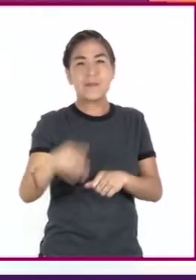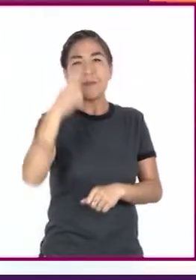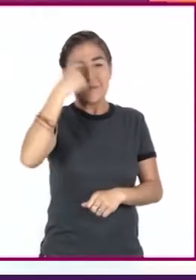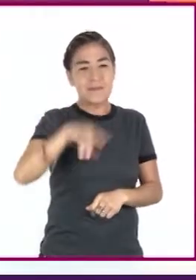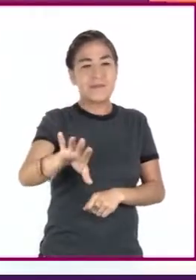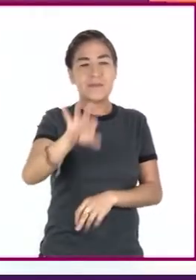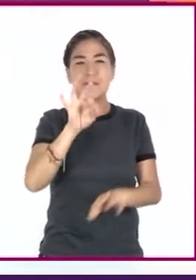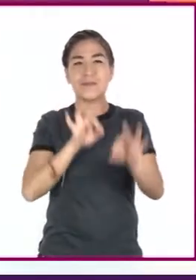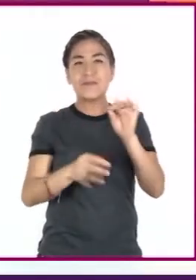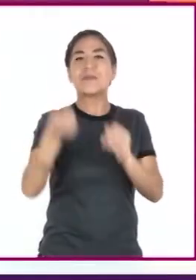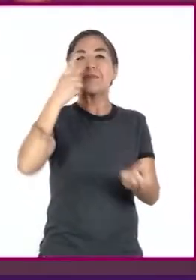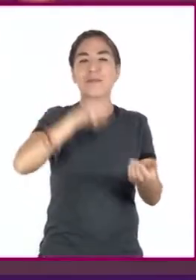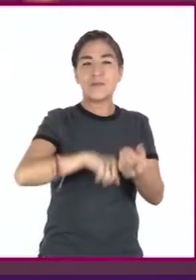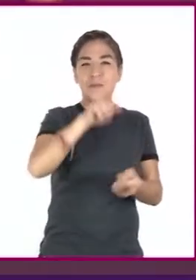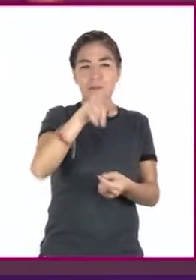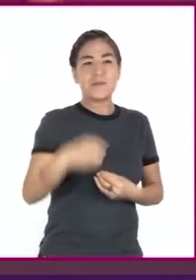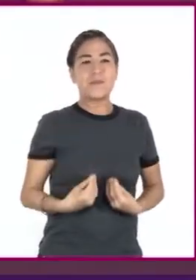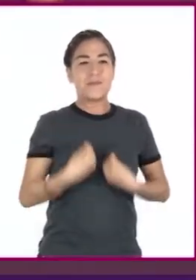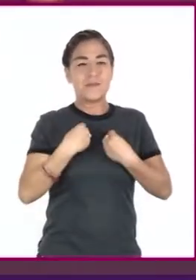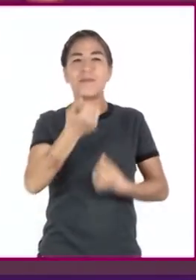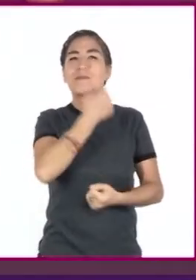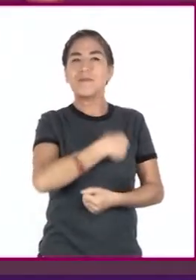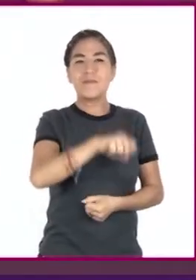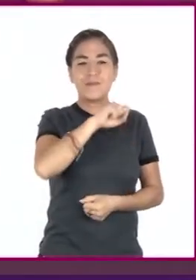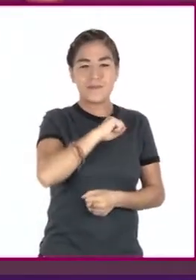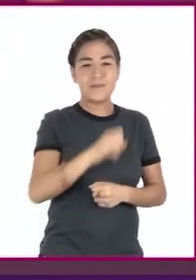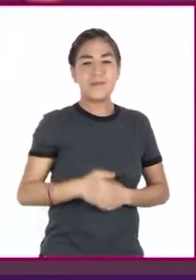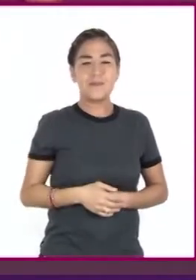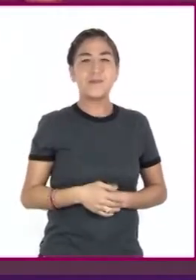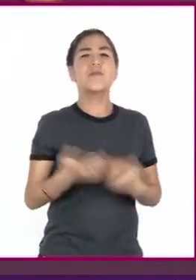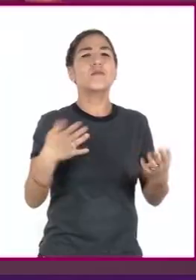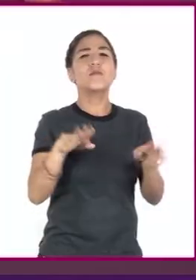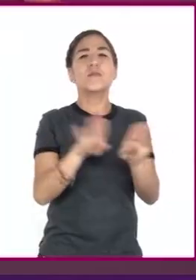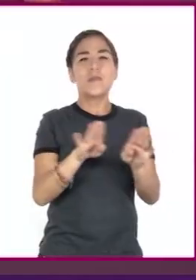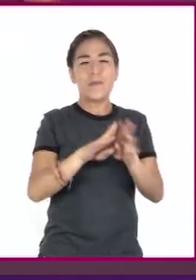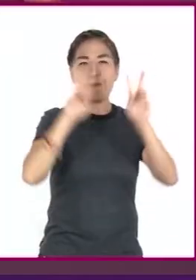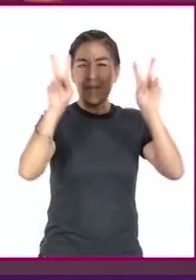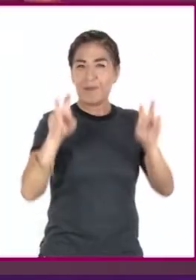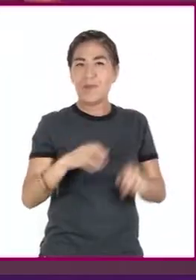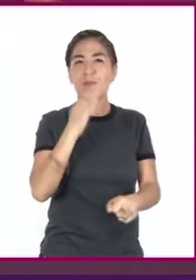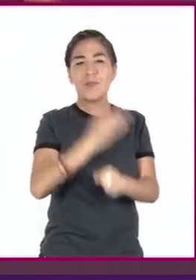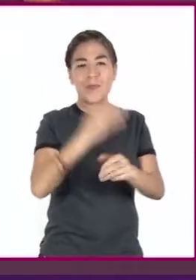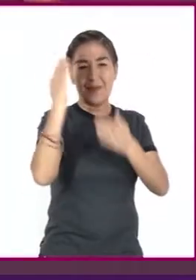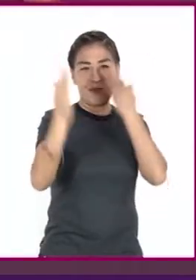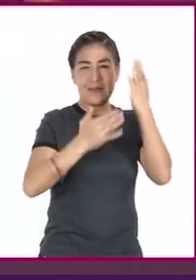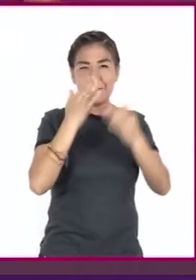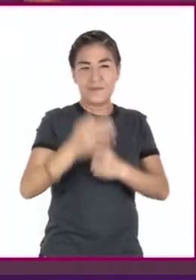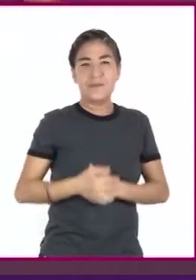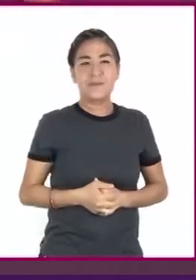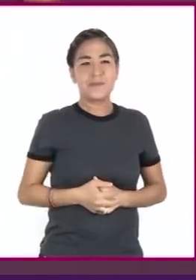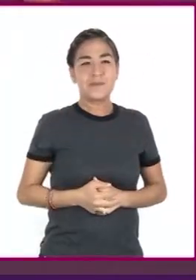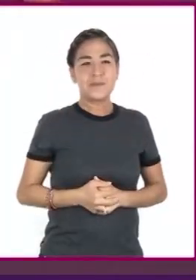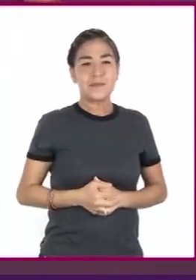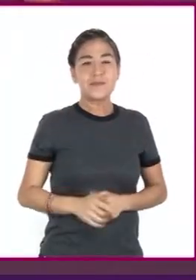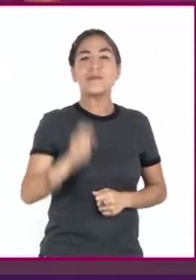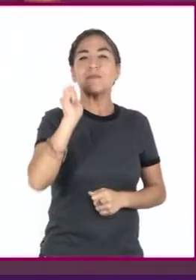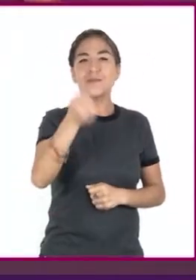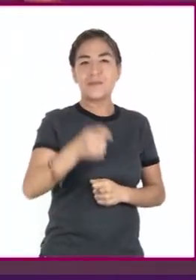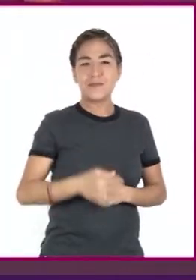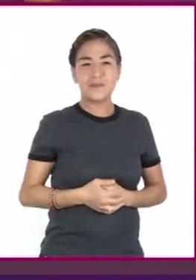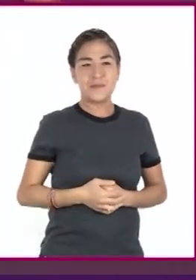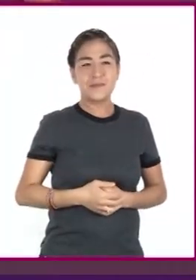encontrado e integrado en su vida saludable. A partir de los temas que hemos estudiado en esta asignatura, que son